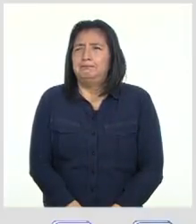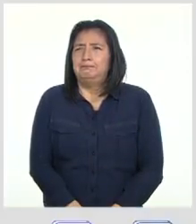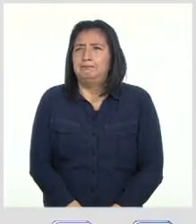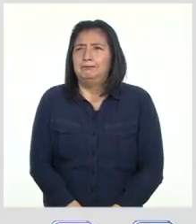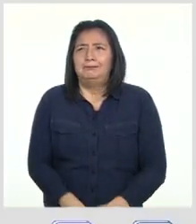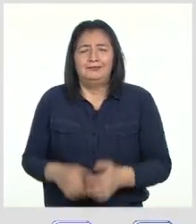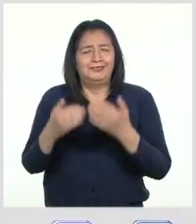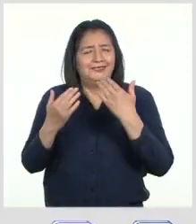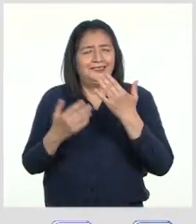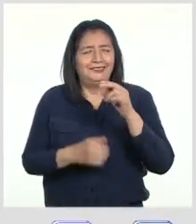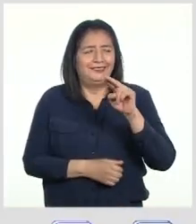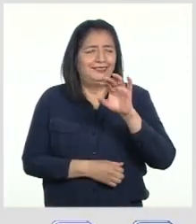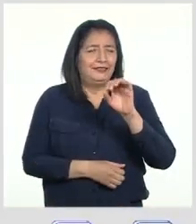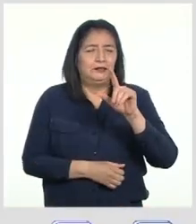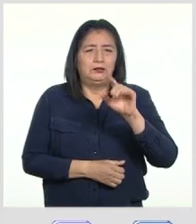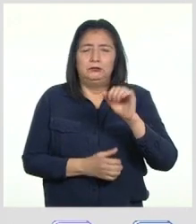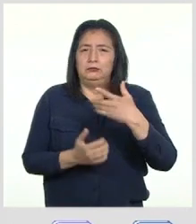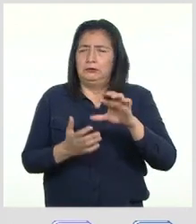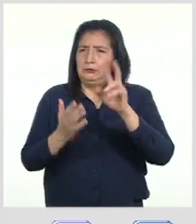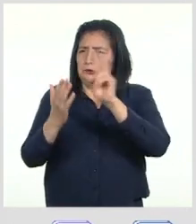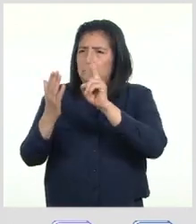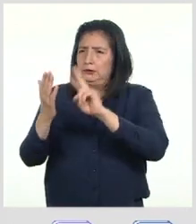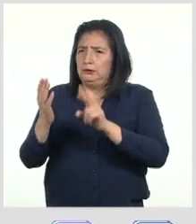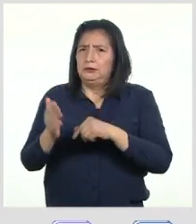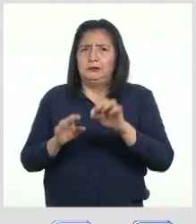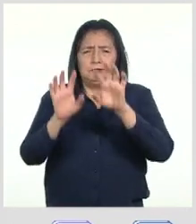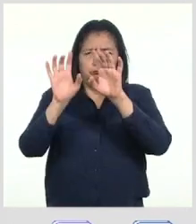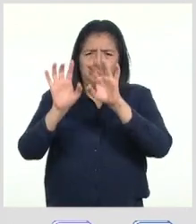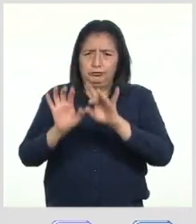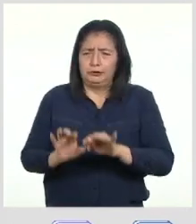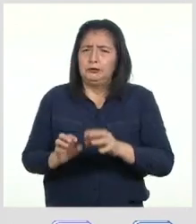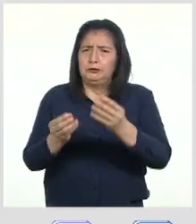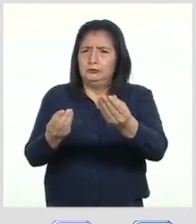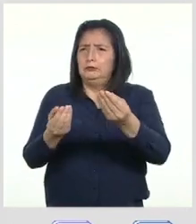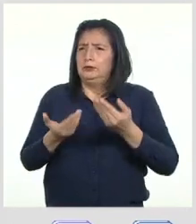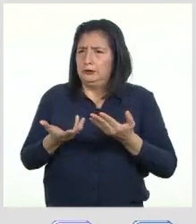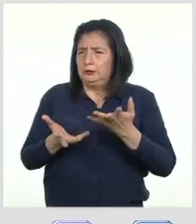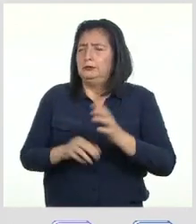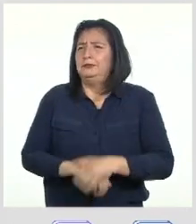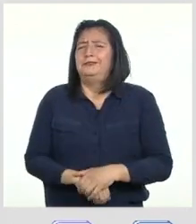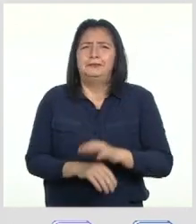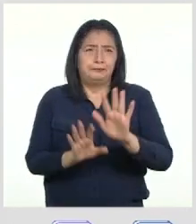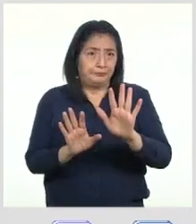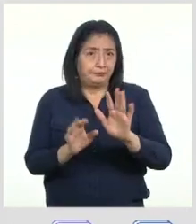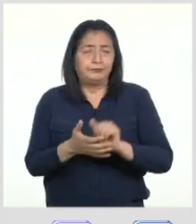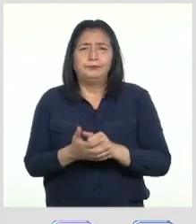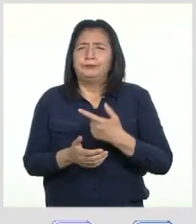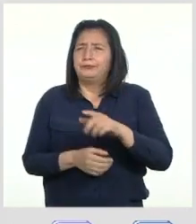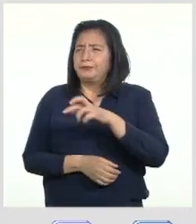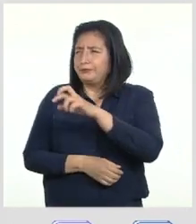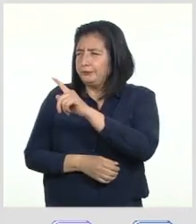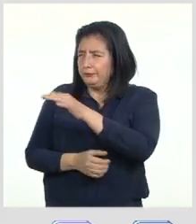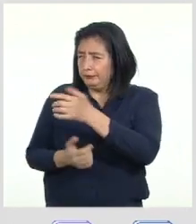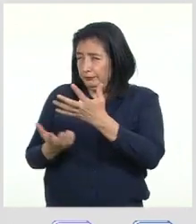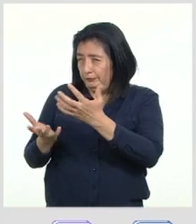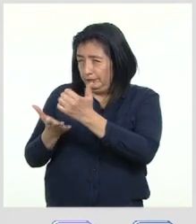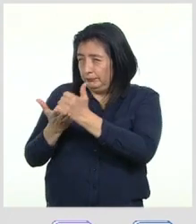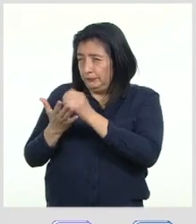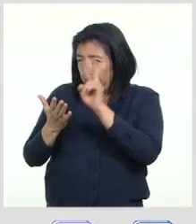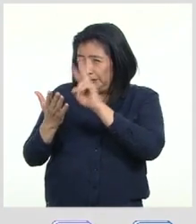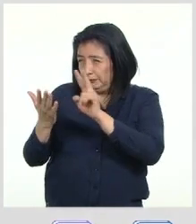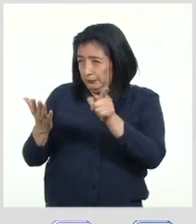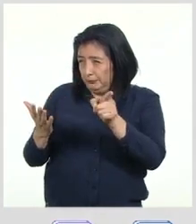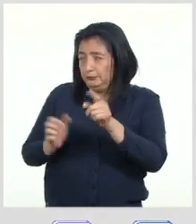Gracias Nicole Vamos a leer juntos el texto que nos has compartido Para ello, Patti, ¿nos ayudas a leerlo?